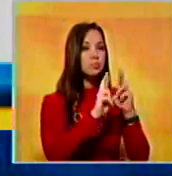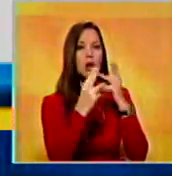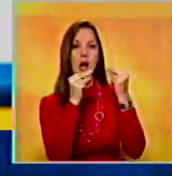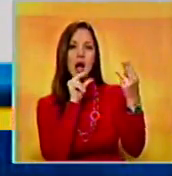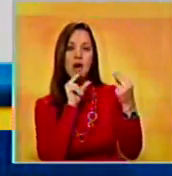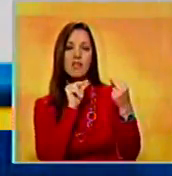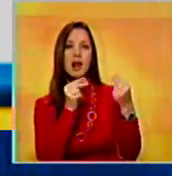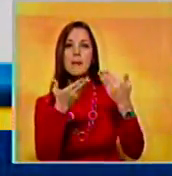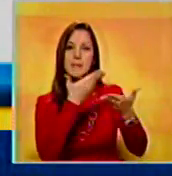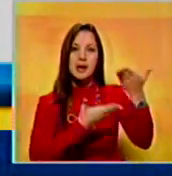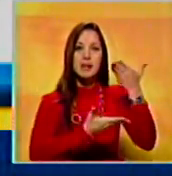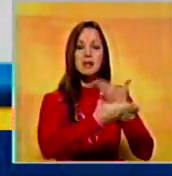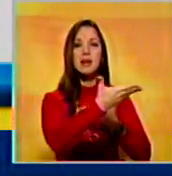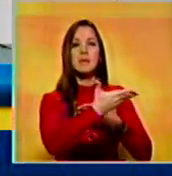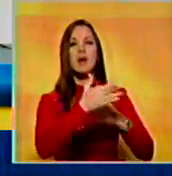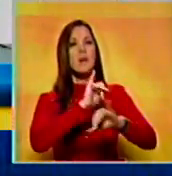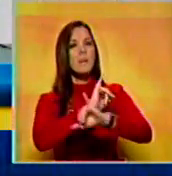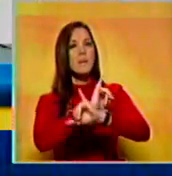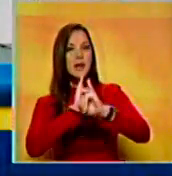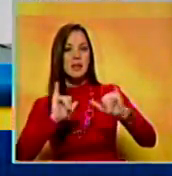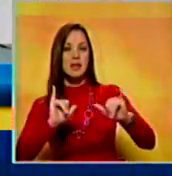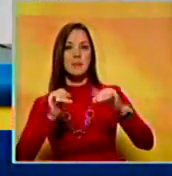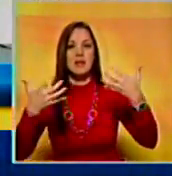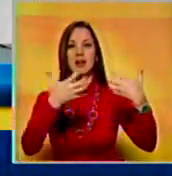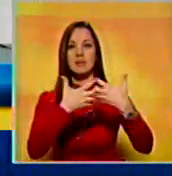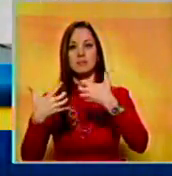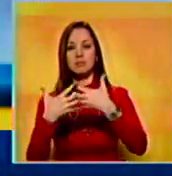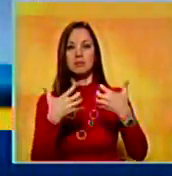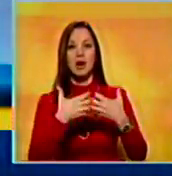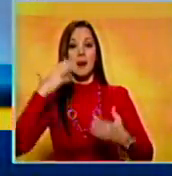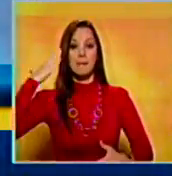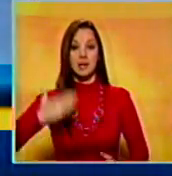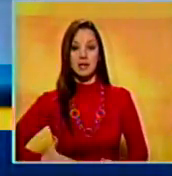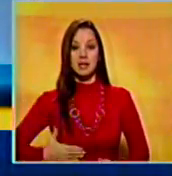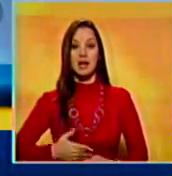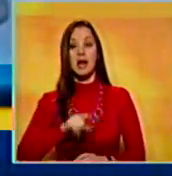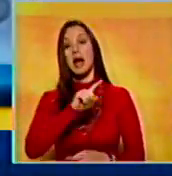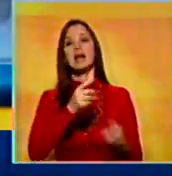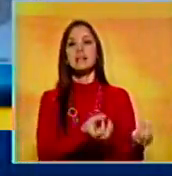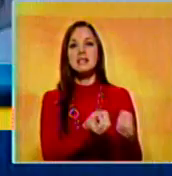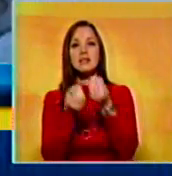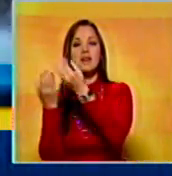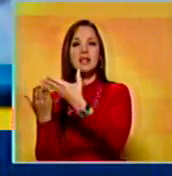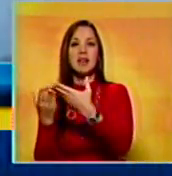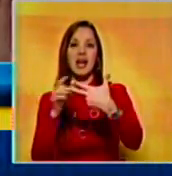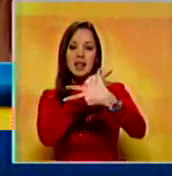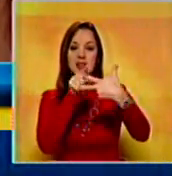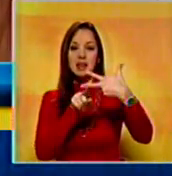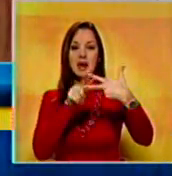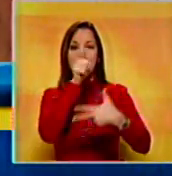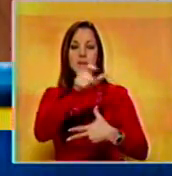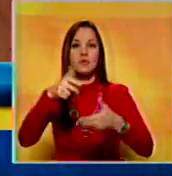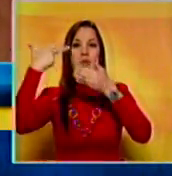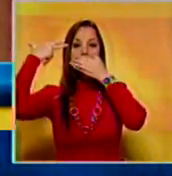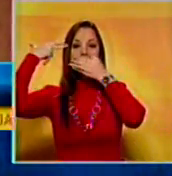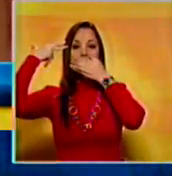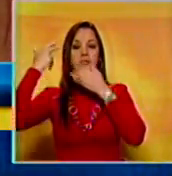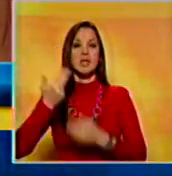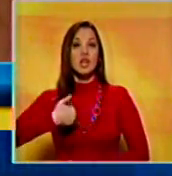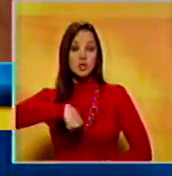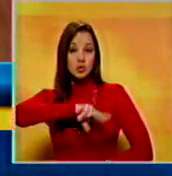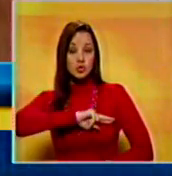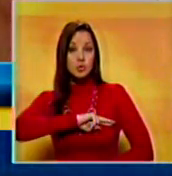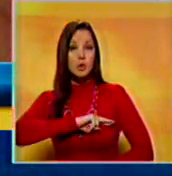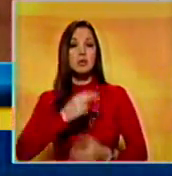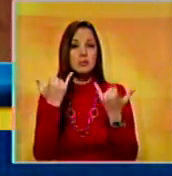implica el cese de las operaciones militares en la zona donde se produzca la posible entrega de los rehenes. Estamos iniciando lo que serían las